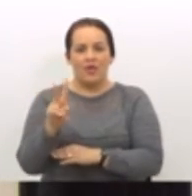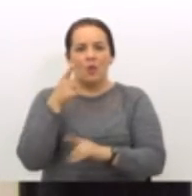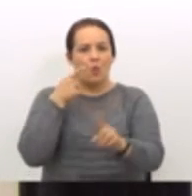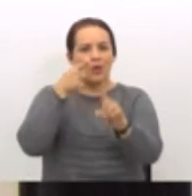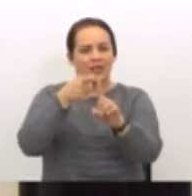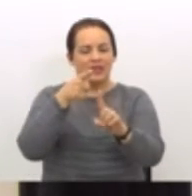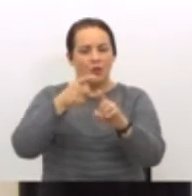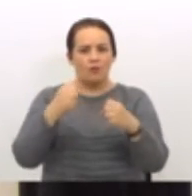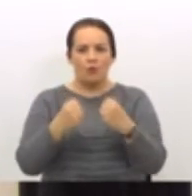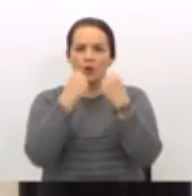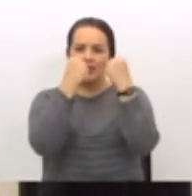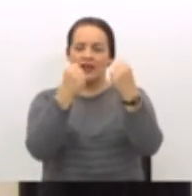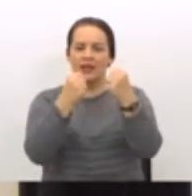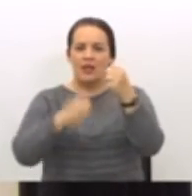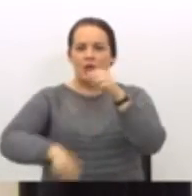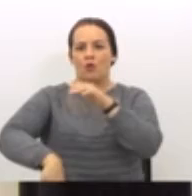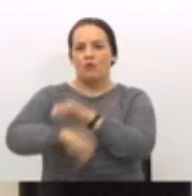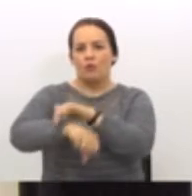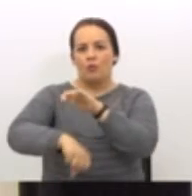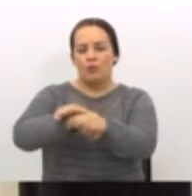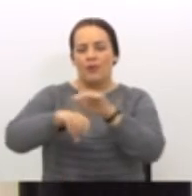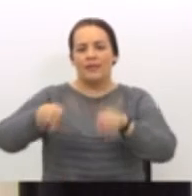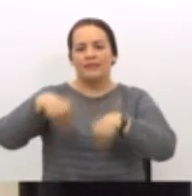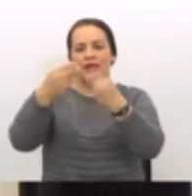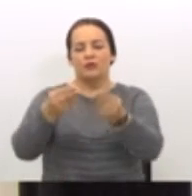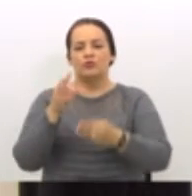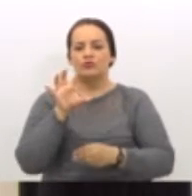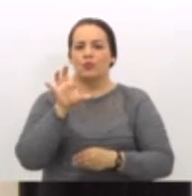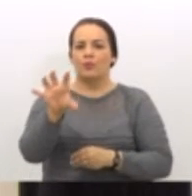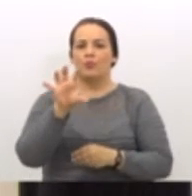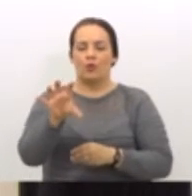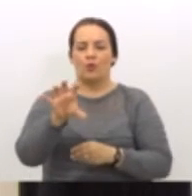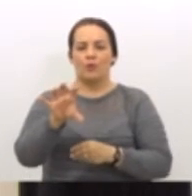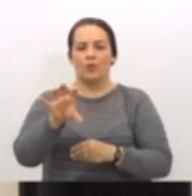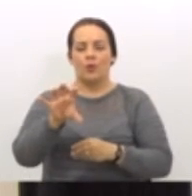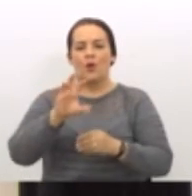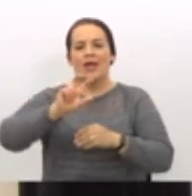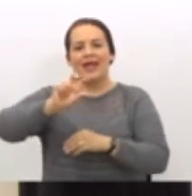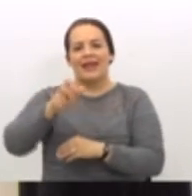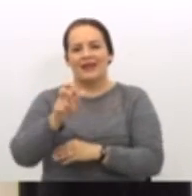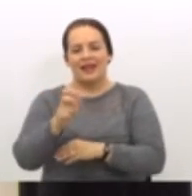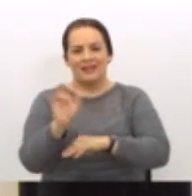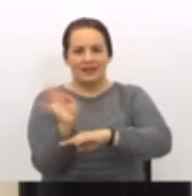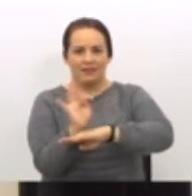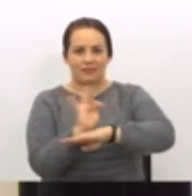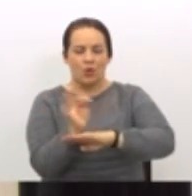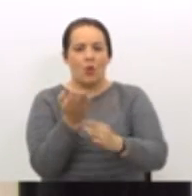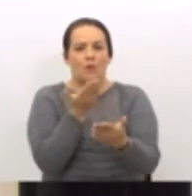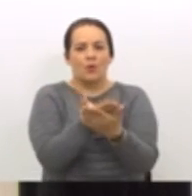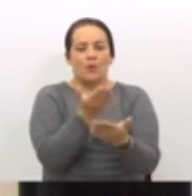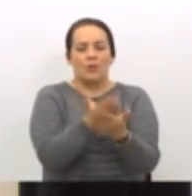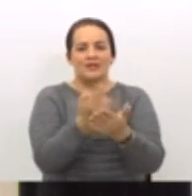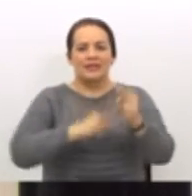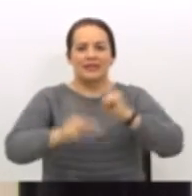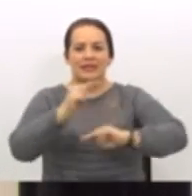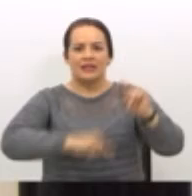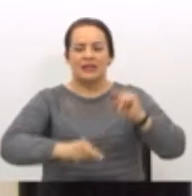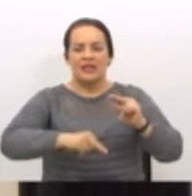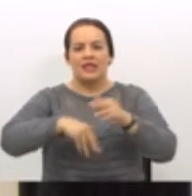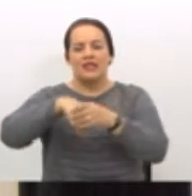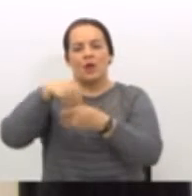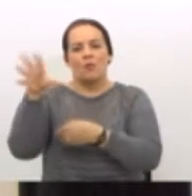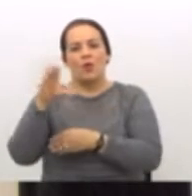dándole su propio canal, dice la publicidad. Una propuesta de negocio que deja por fuera al